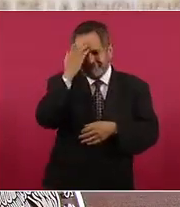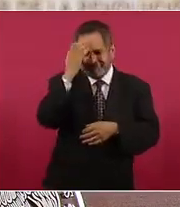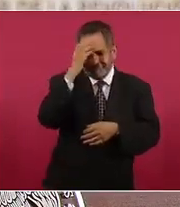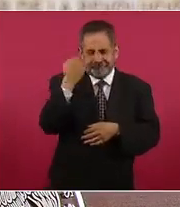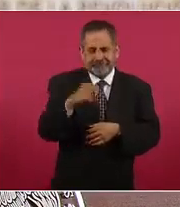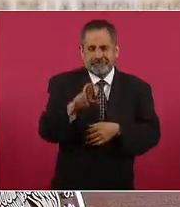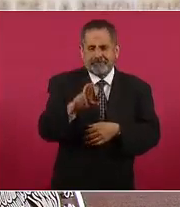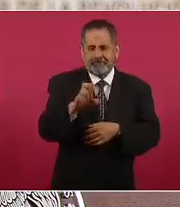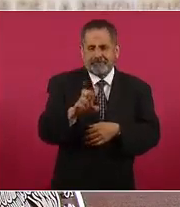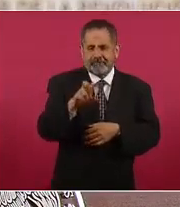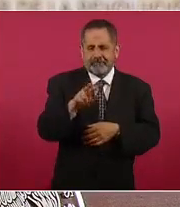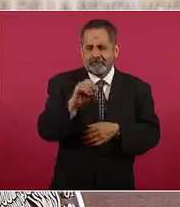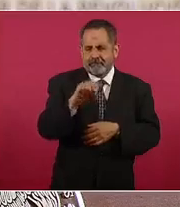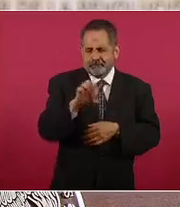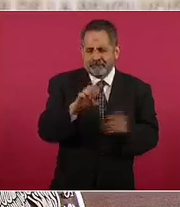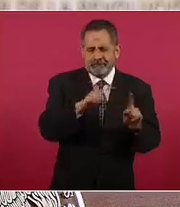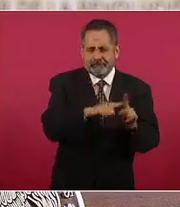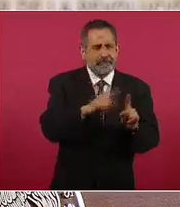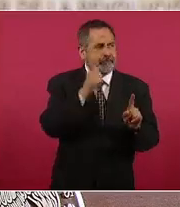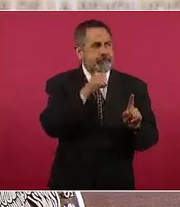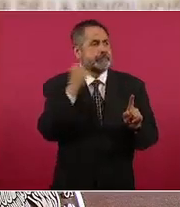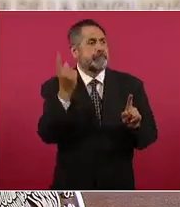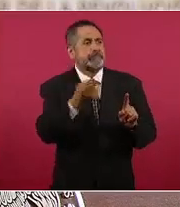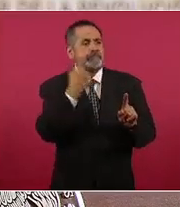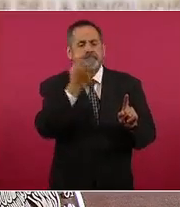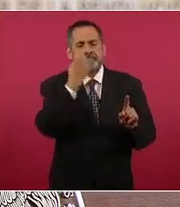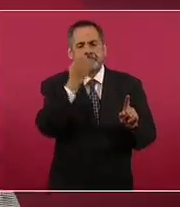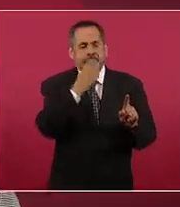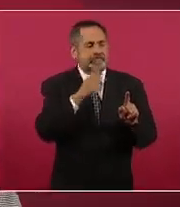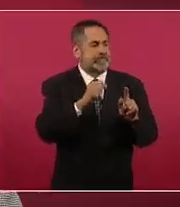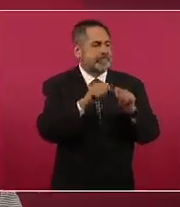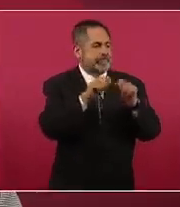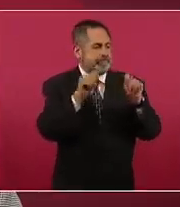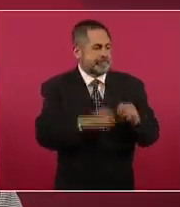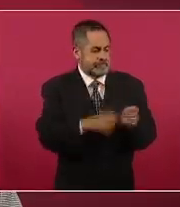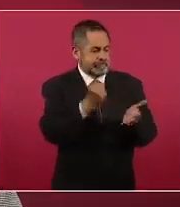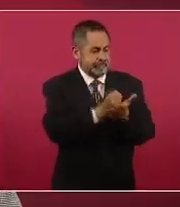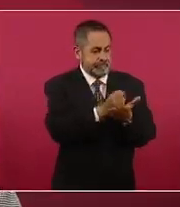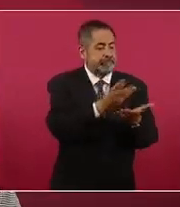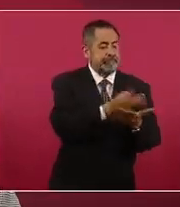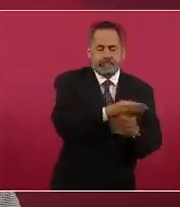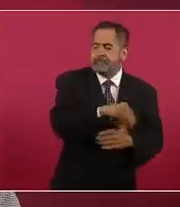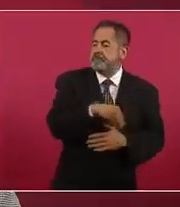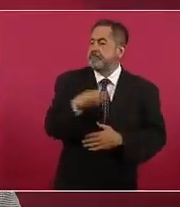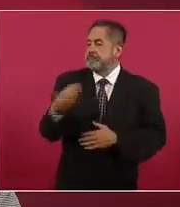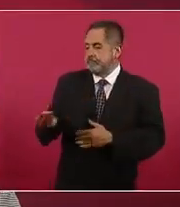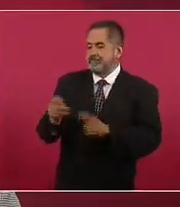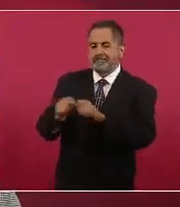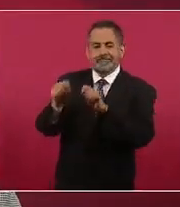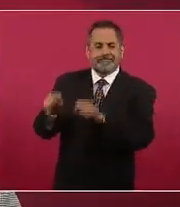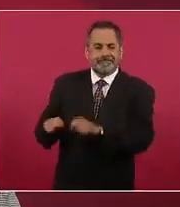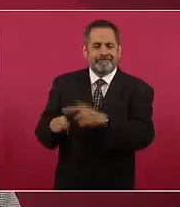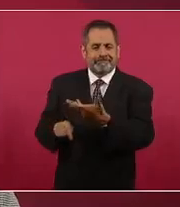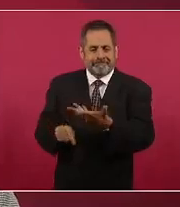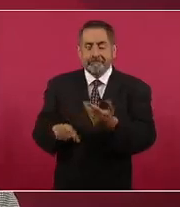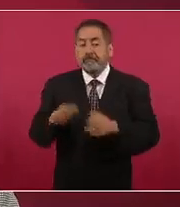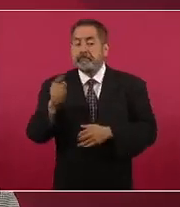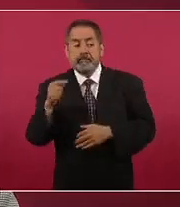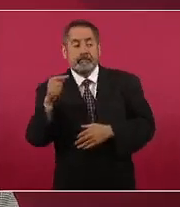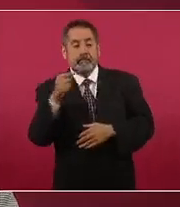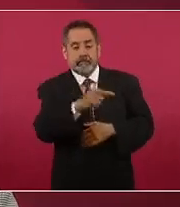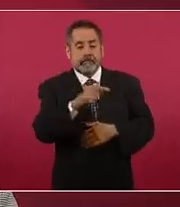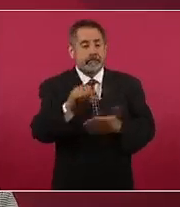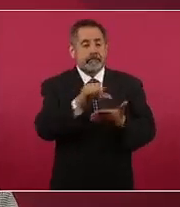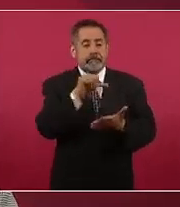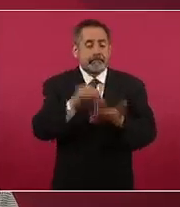que se conduce en todas las especialidades, en el caso en particular del Centro de Estudios Universitarios